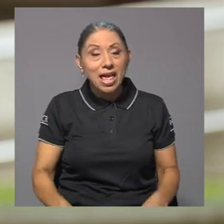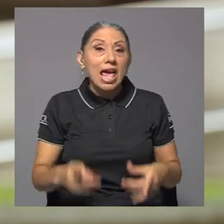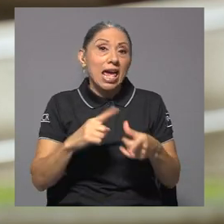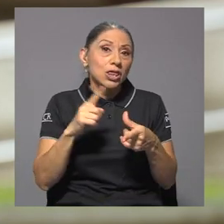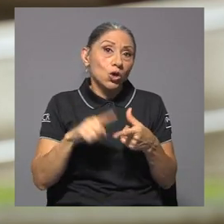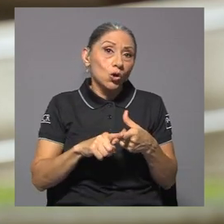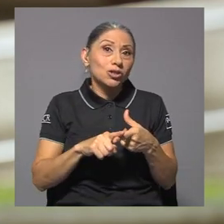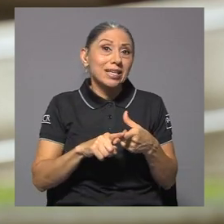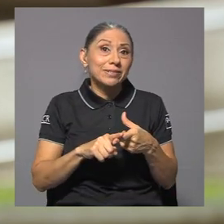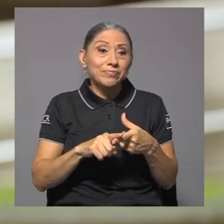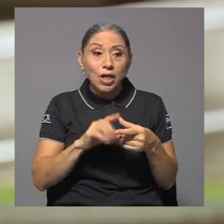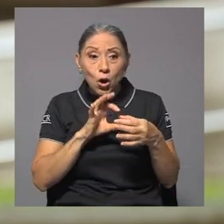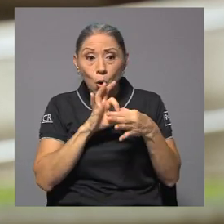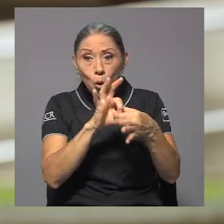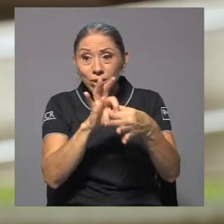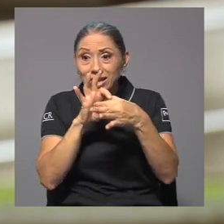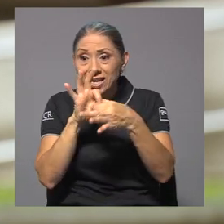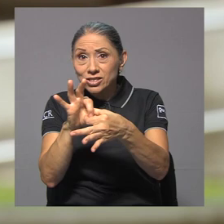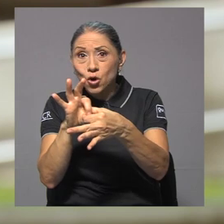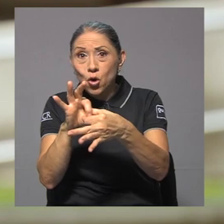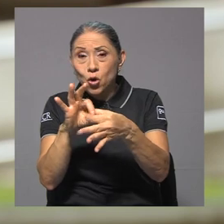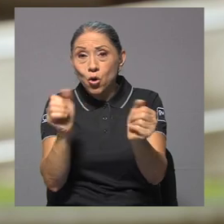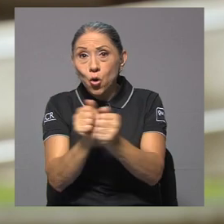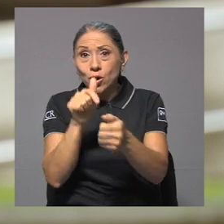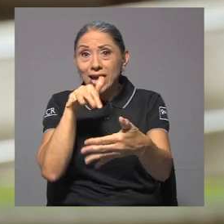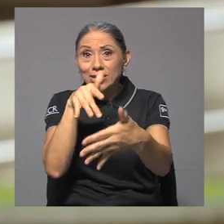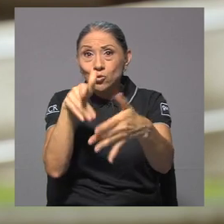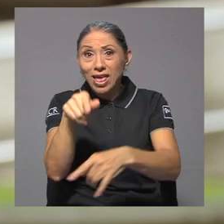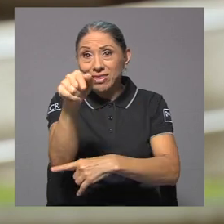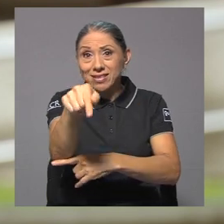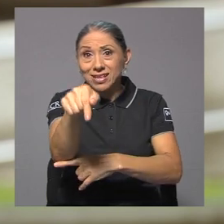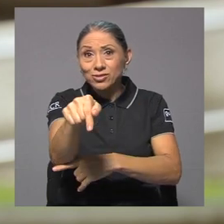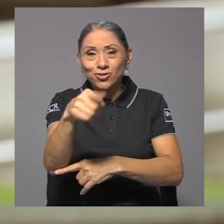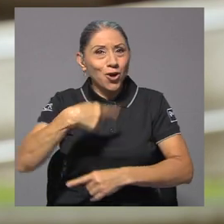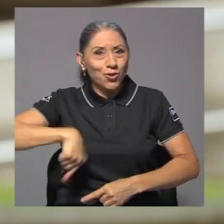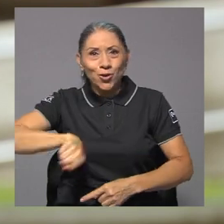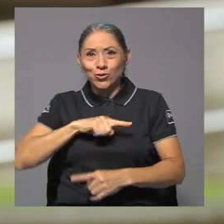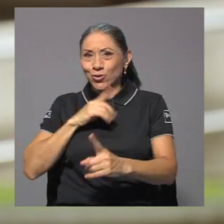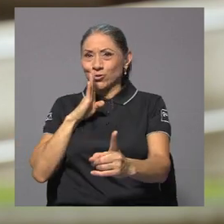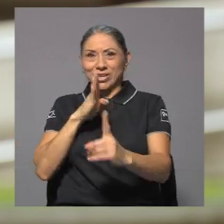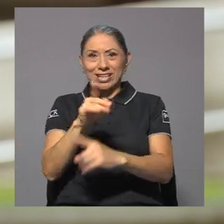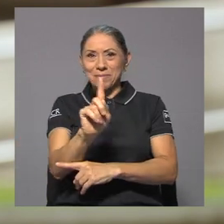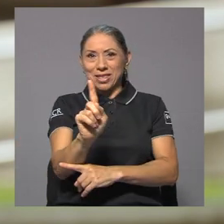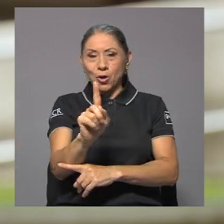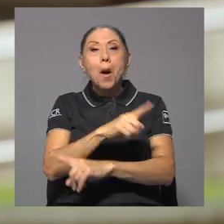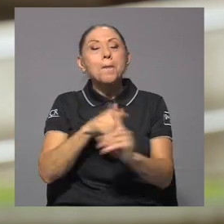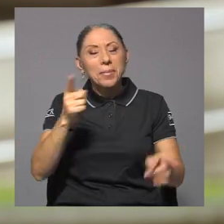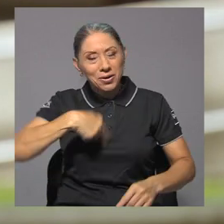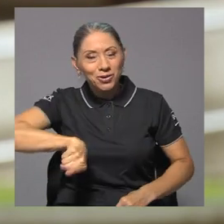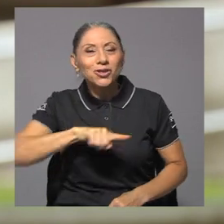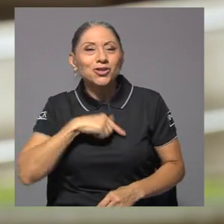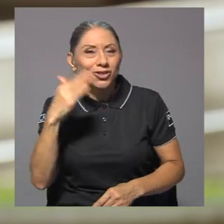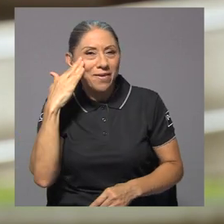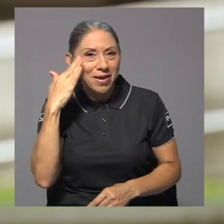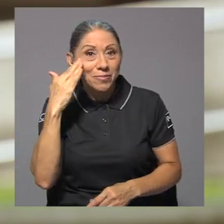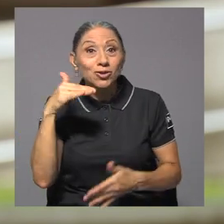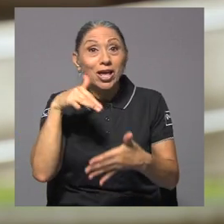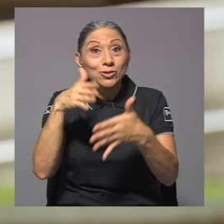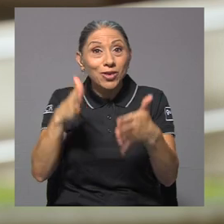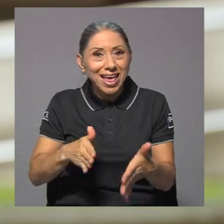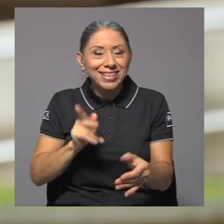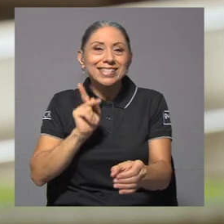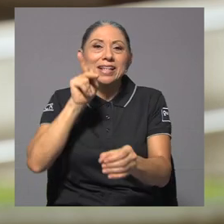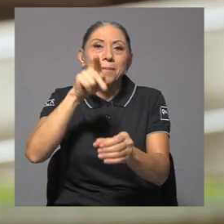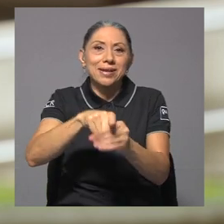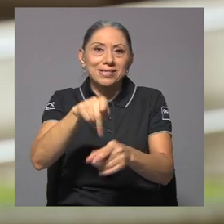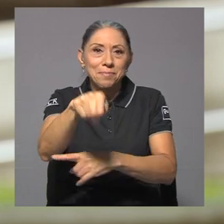La coordinación, digamos, de esos estudiantes no la hemos hecho directamente nosotros, pero sí sabemos que ha habido participación de estudiantes también en